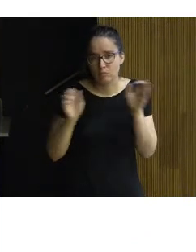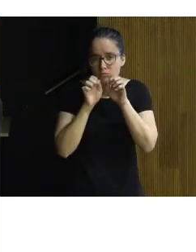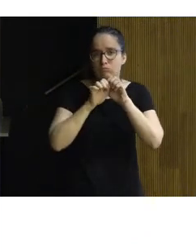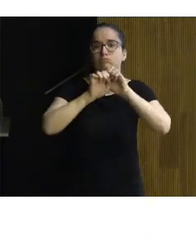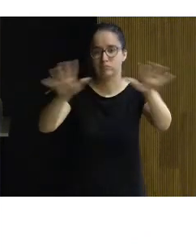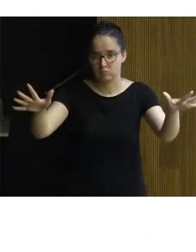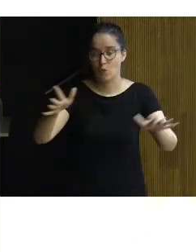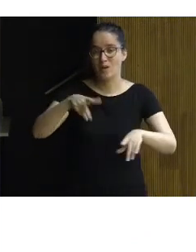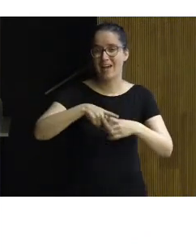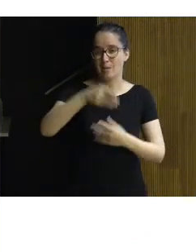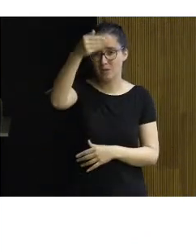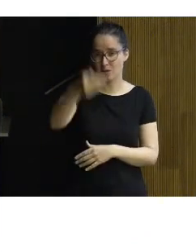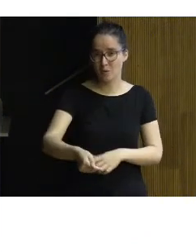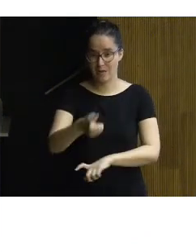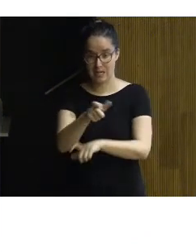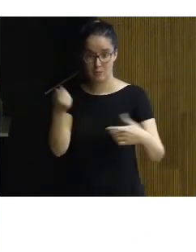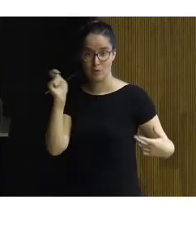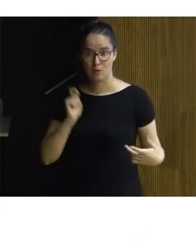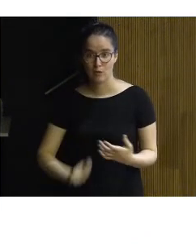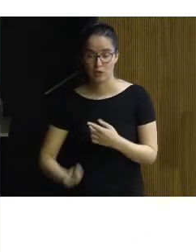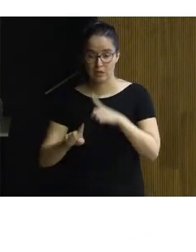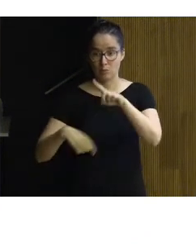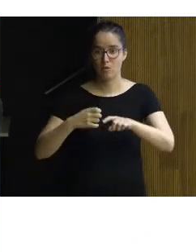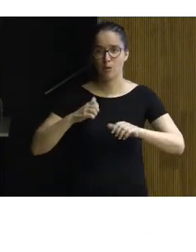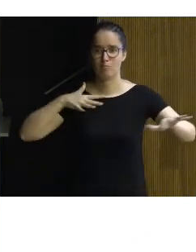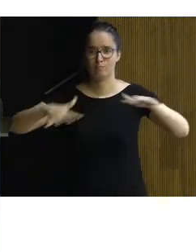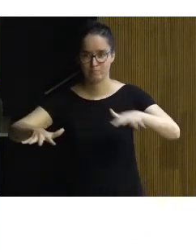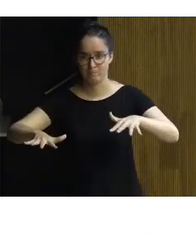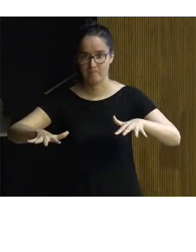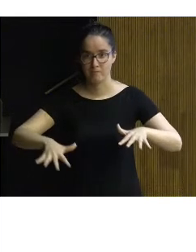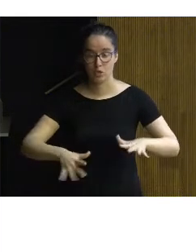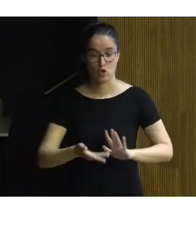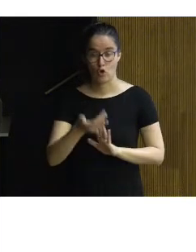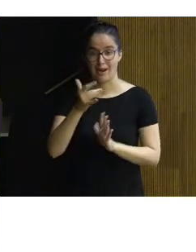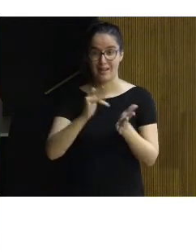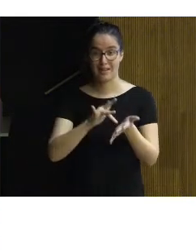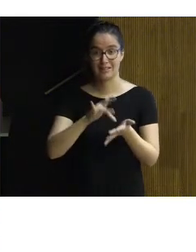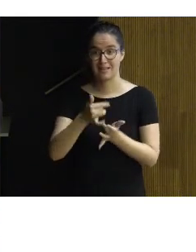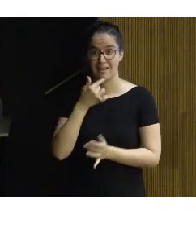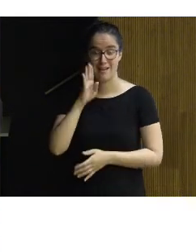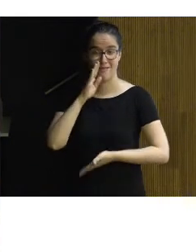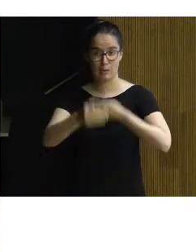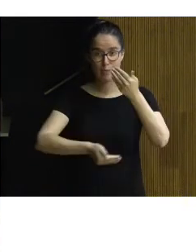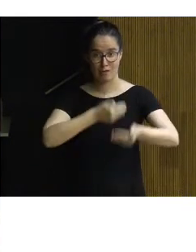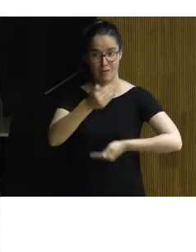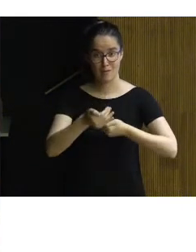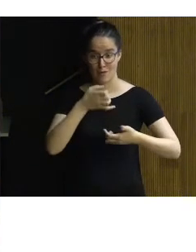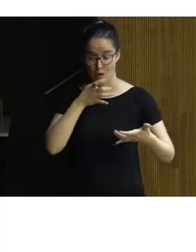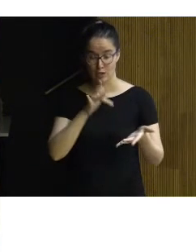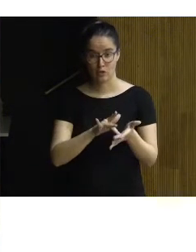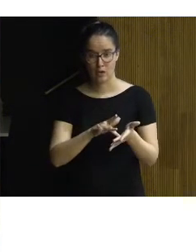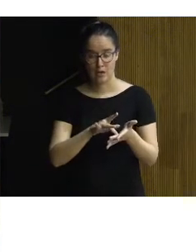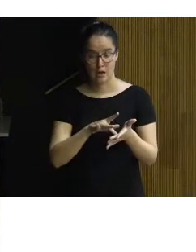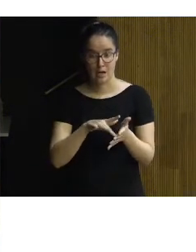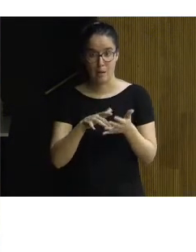una herramienta importante para que los profesionales puedan tomar acciones. Simplemente en las fechas que les dije antes de procedimiento y ahora estamos en la